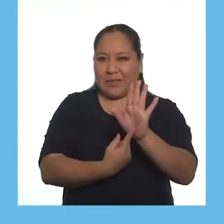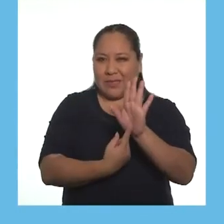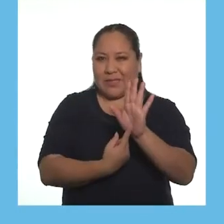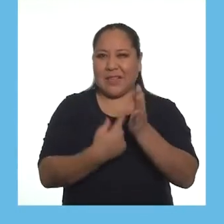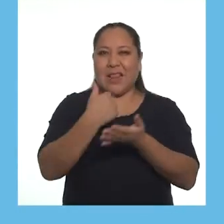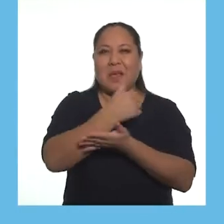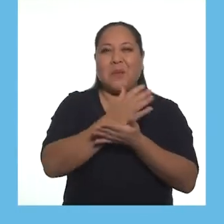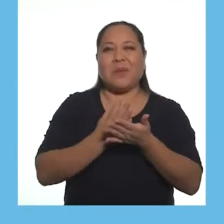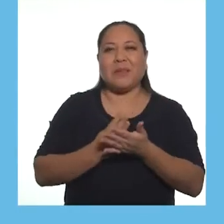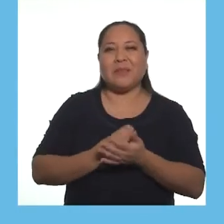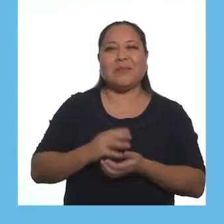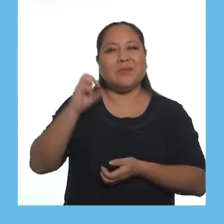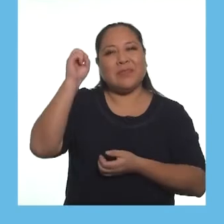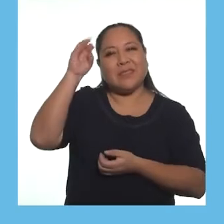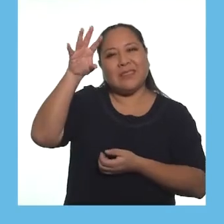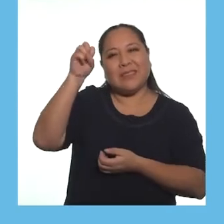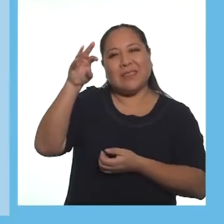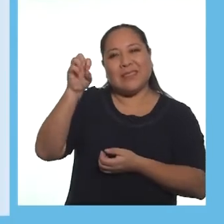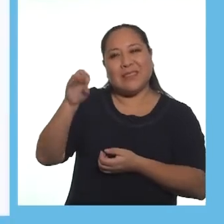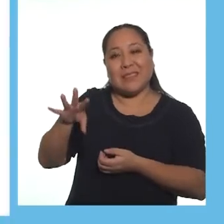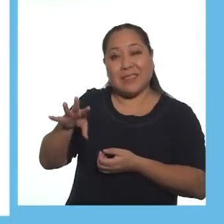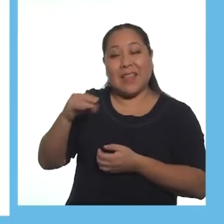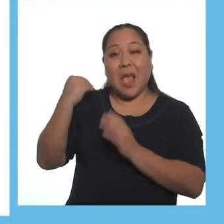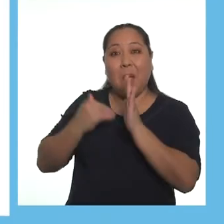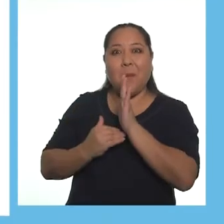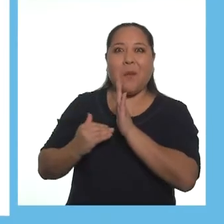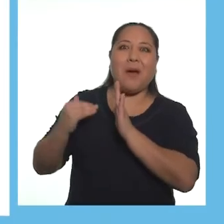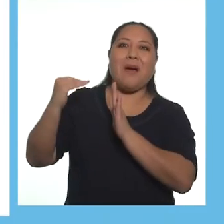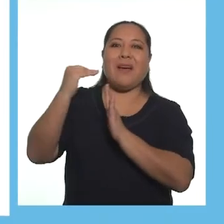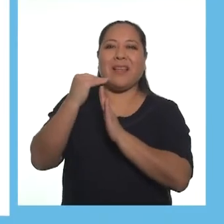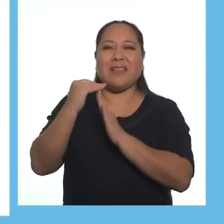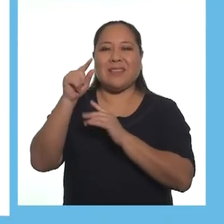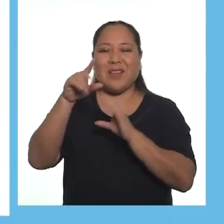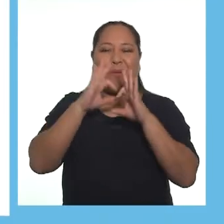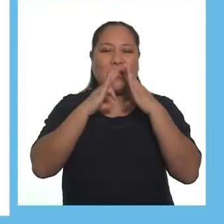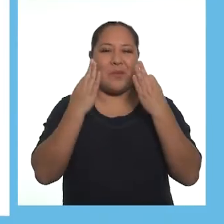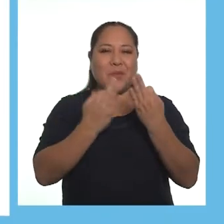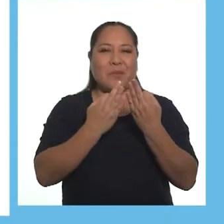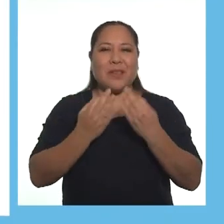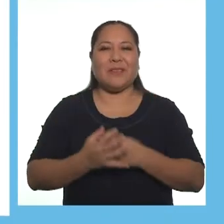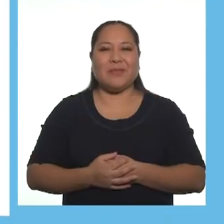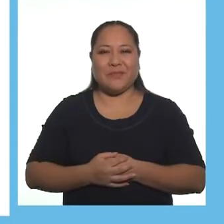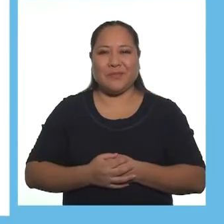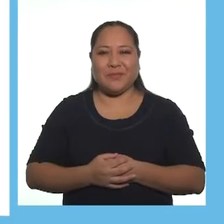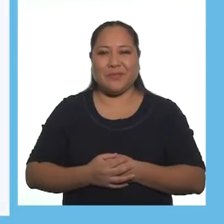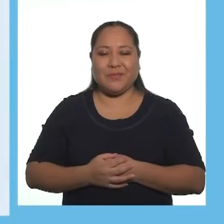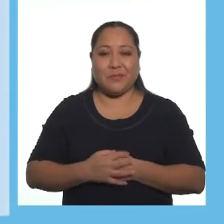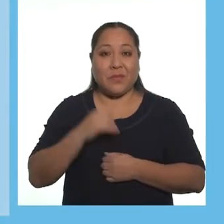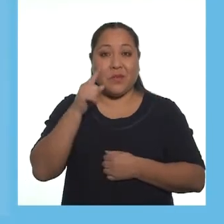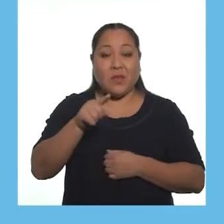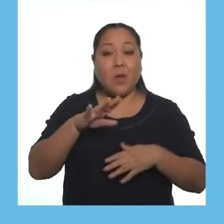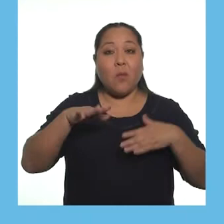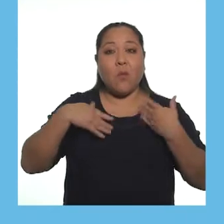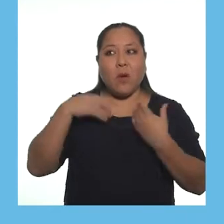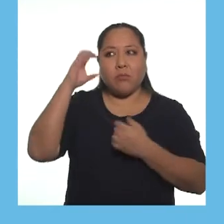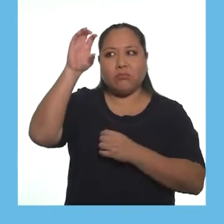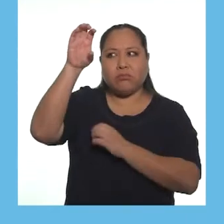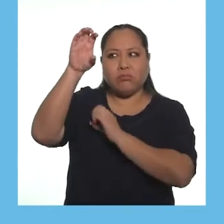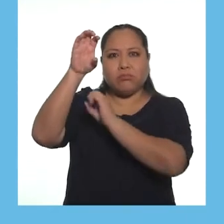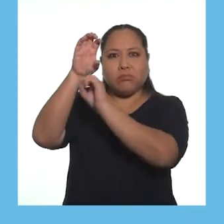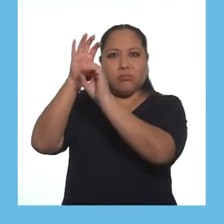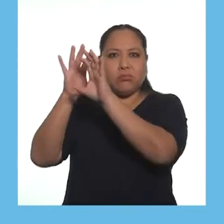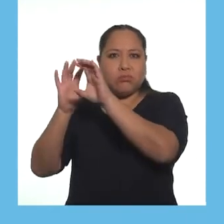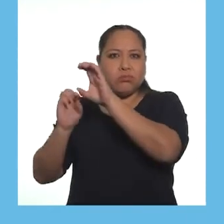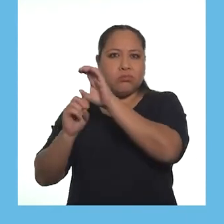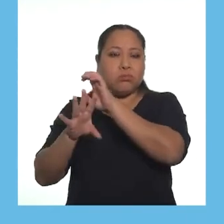ahora les presento nuestra sección, el semáforo del progreso como familia. Para